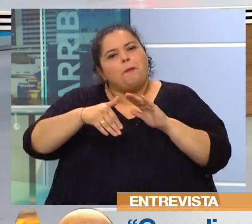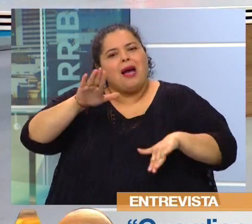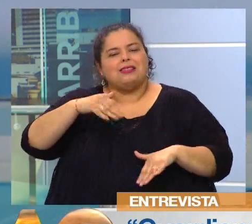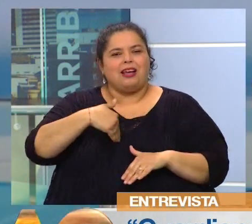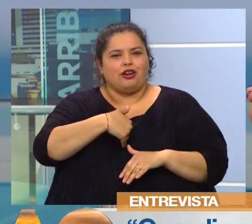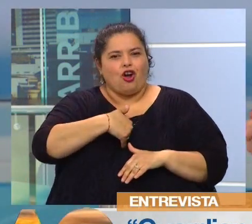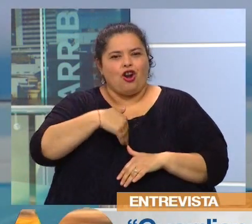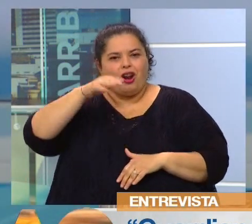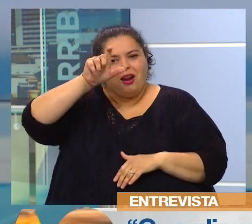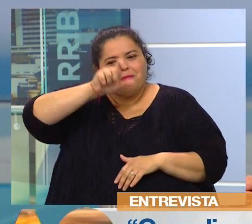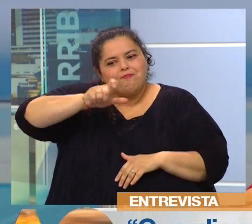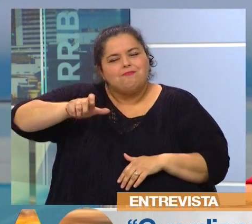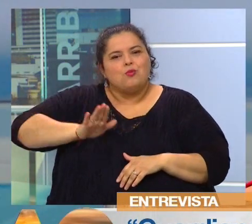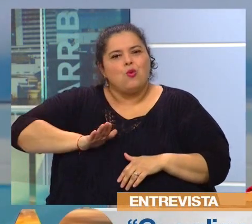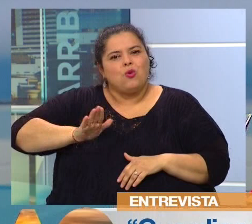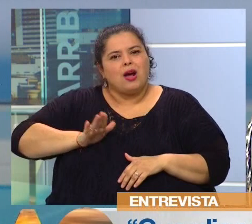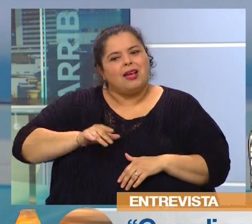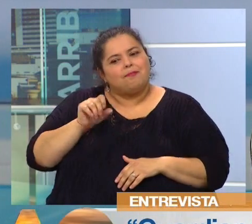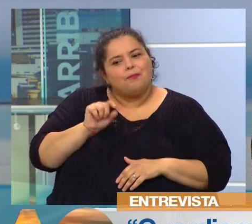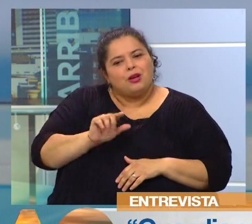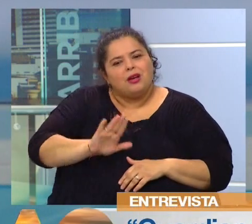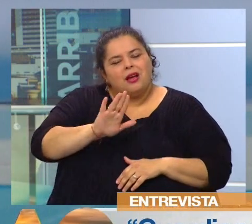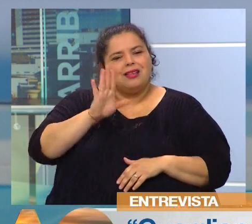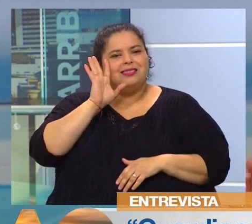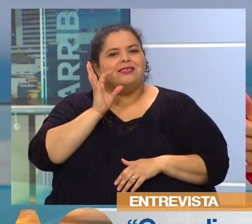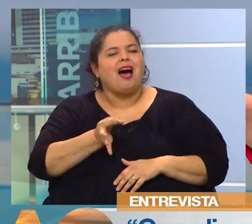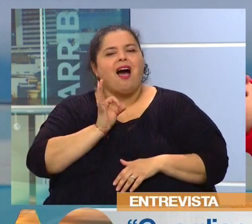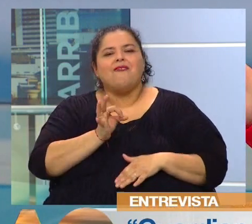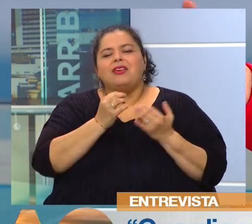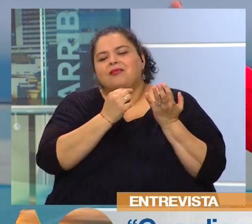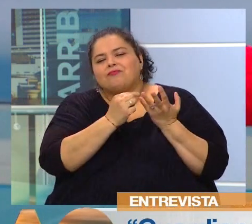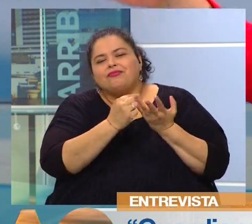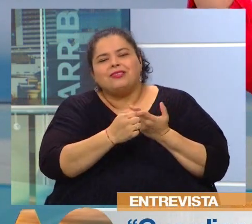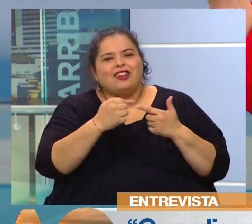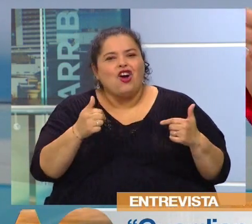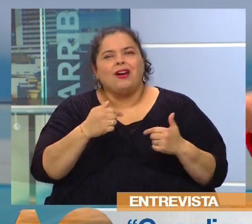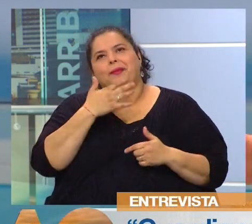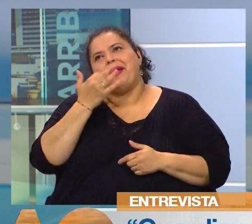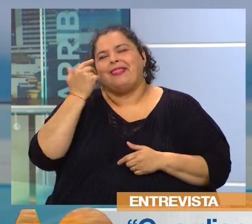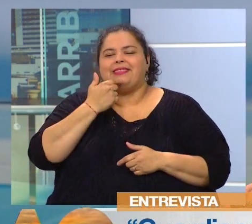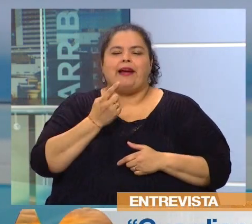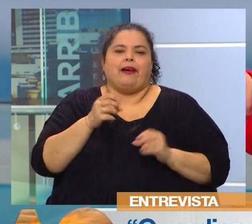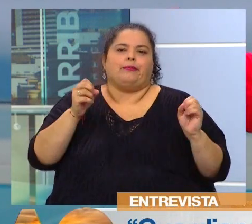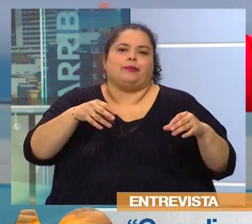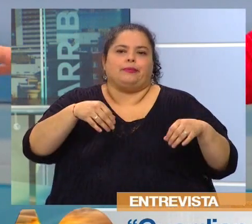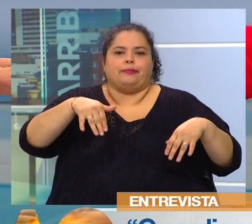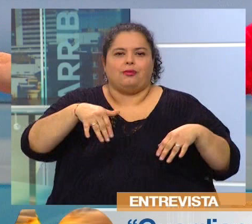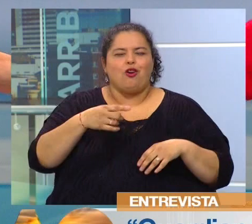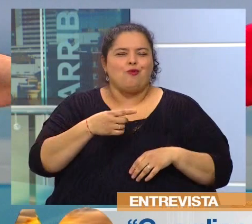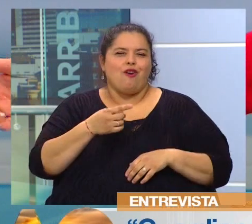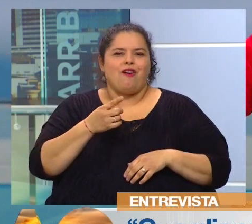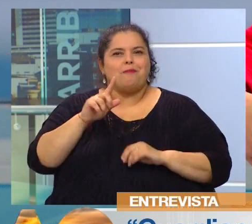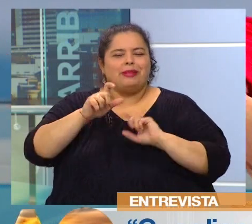de una sabiduría que puede ser que por mucho tiempo estuvo como, bueno, es curandera, ¿no? Fruto de la